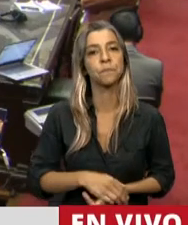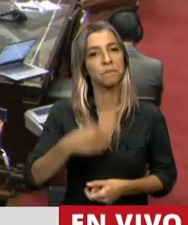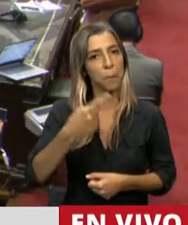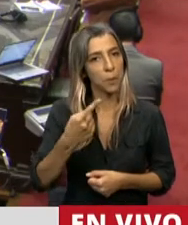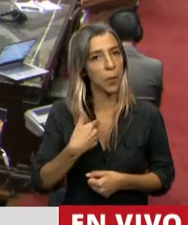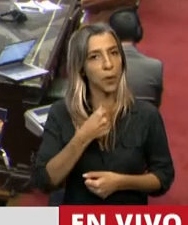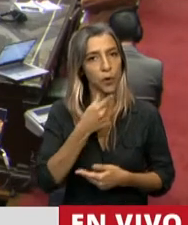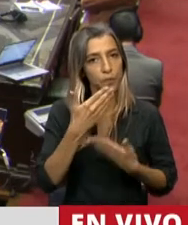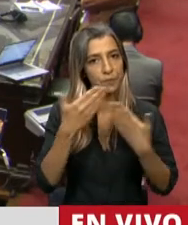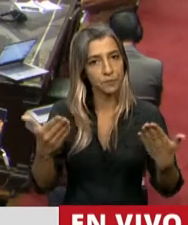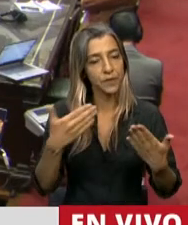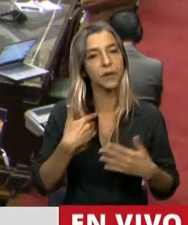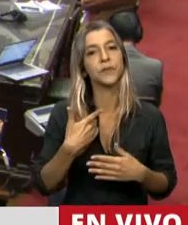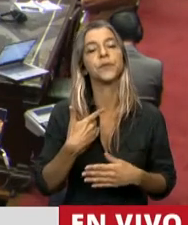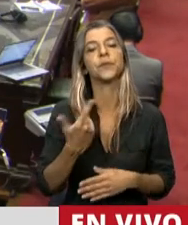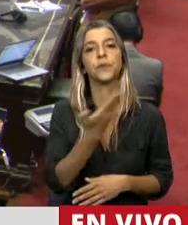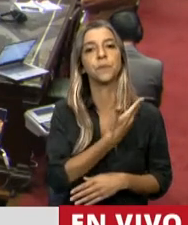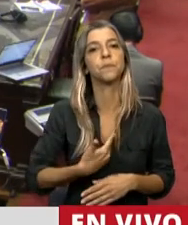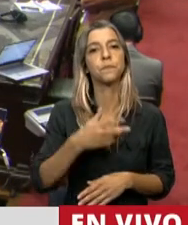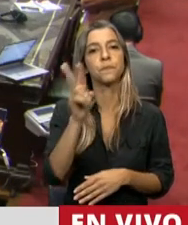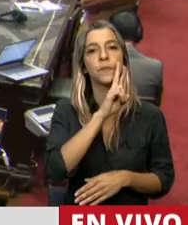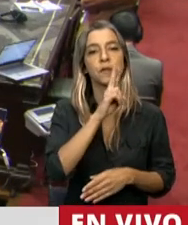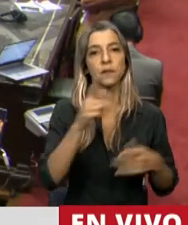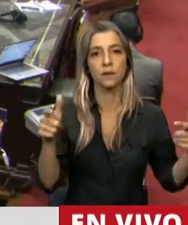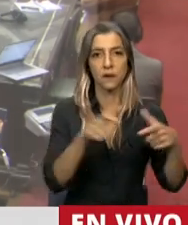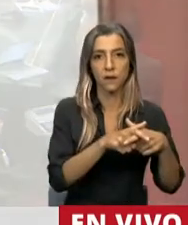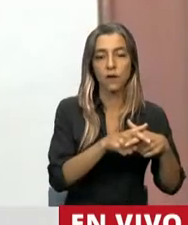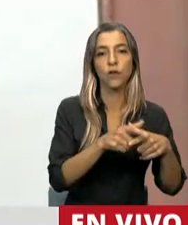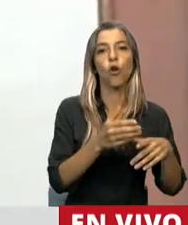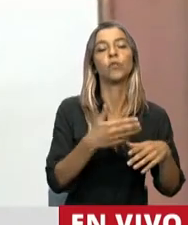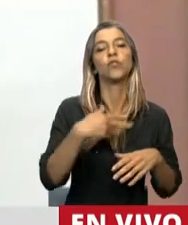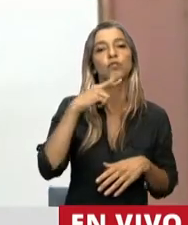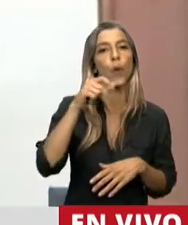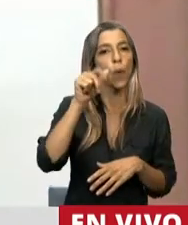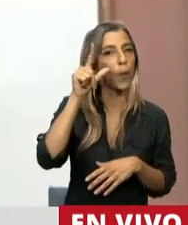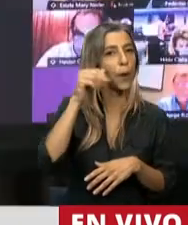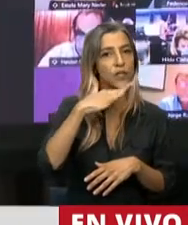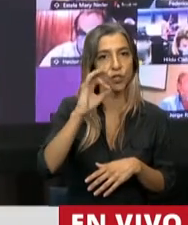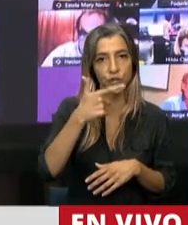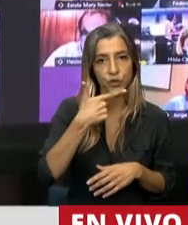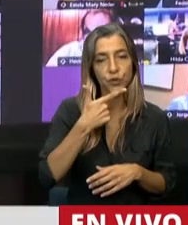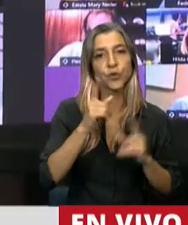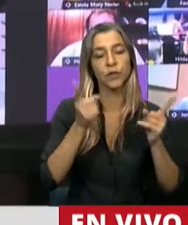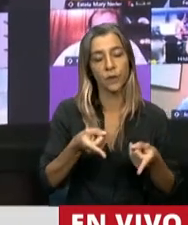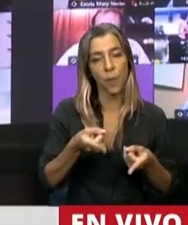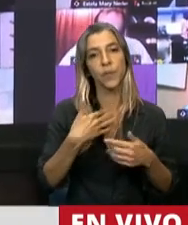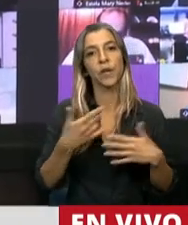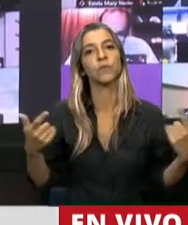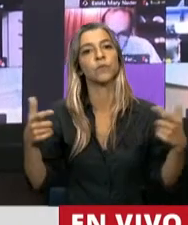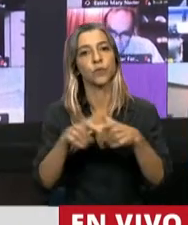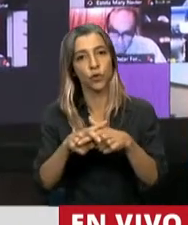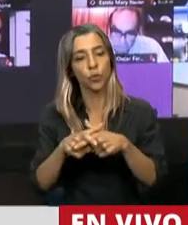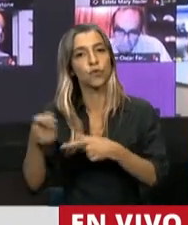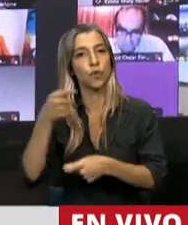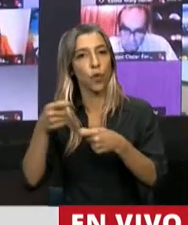también quiero agradecer y felicitar a la presidenta de la Comisión de Finanzas, a la diputada Fernanda Vallejo, y a la presidenta de la Comisión de Comercio, la